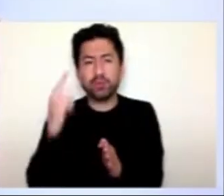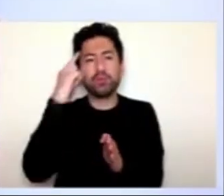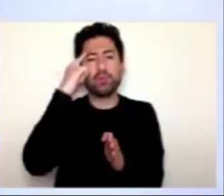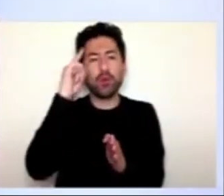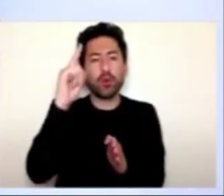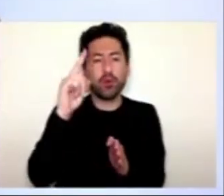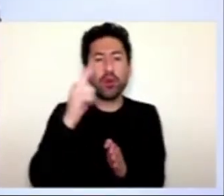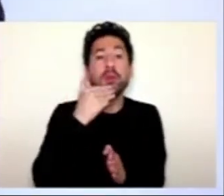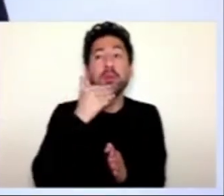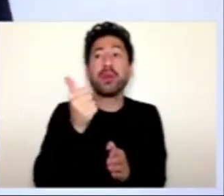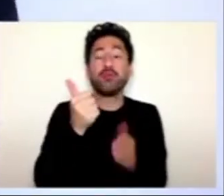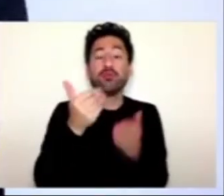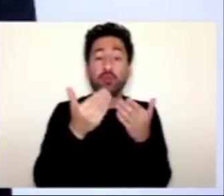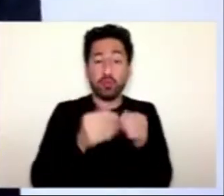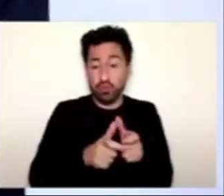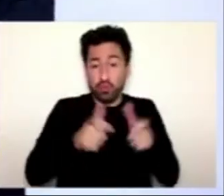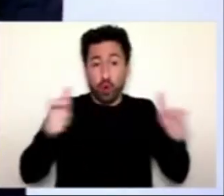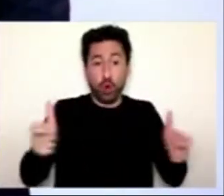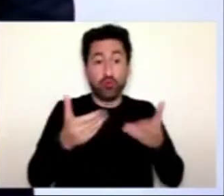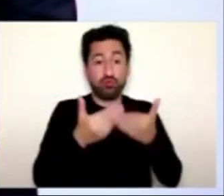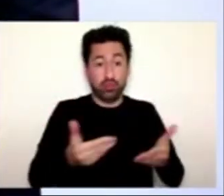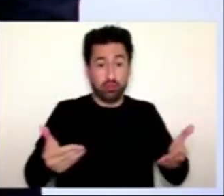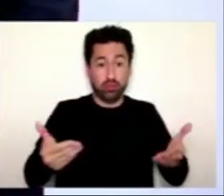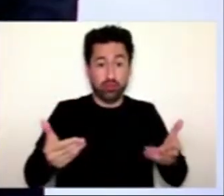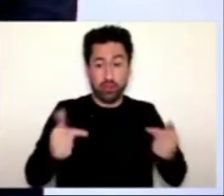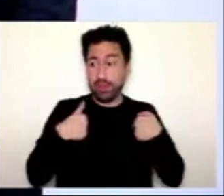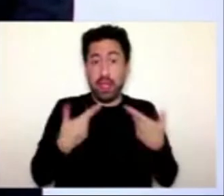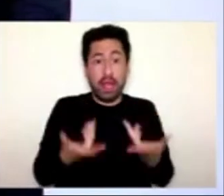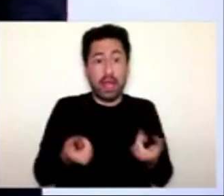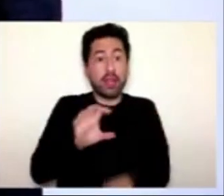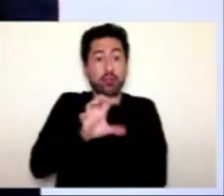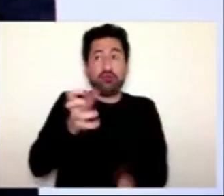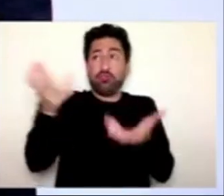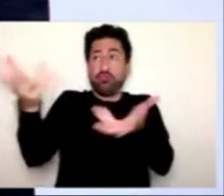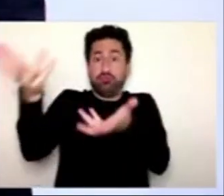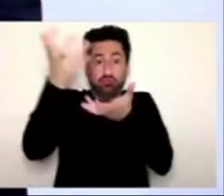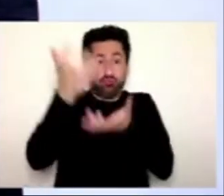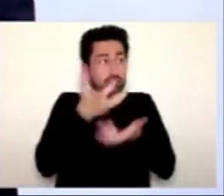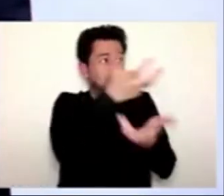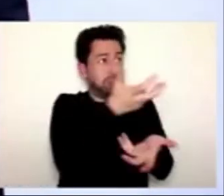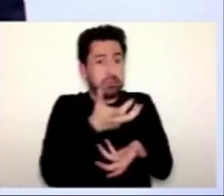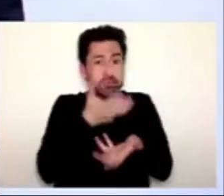recursos que llegan a la región más allá de lo que nosotros podemos proveer.